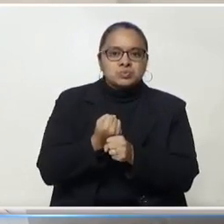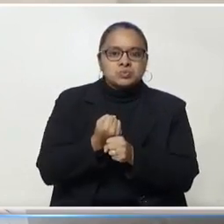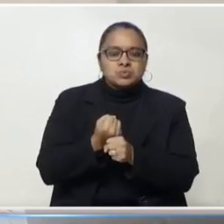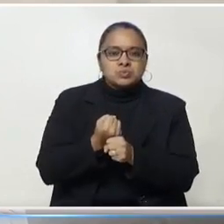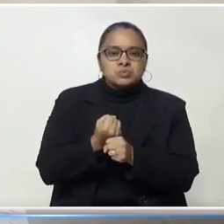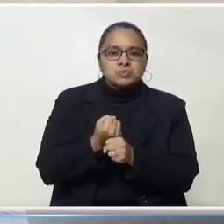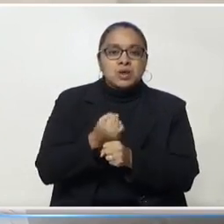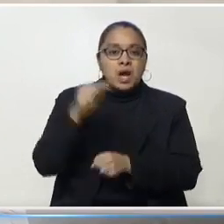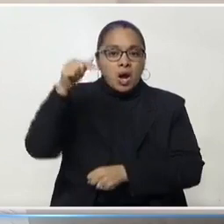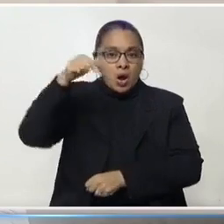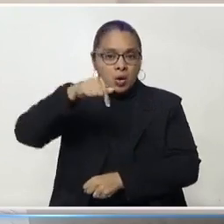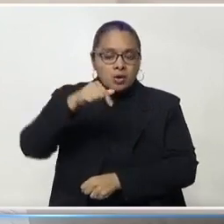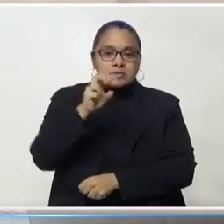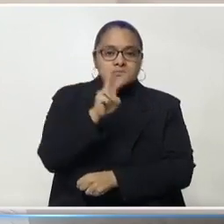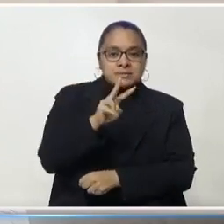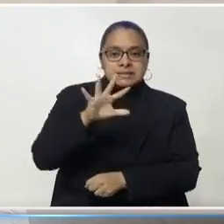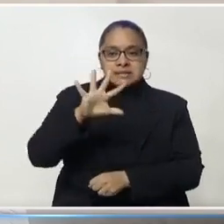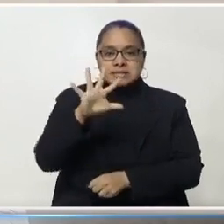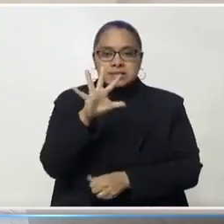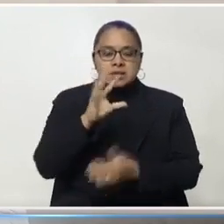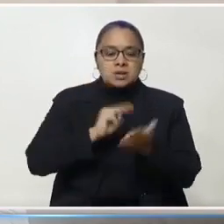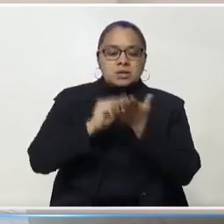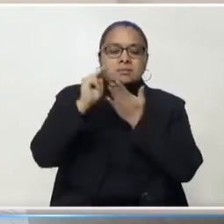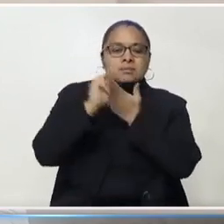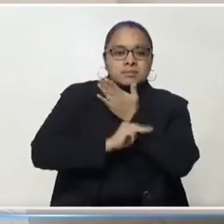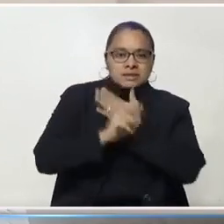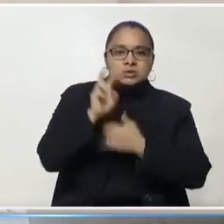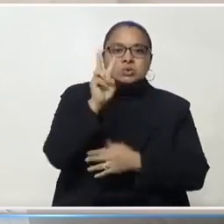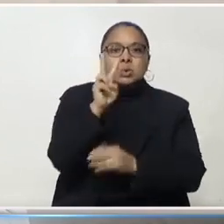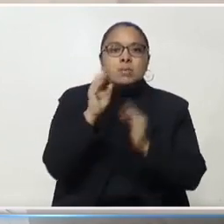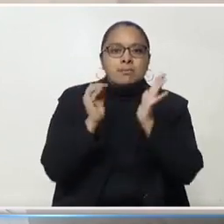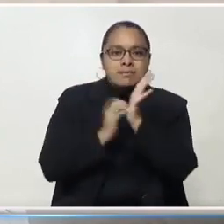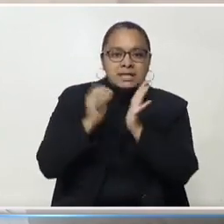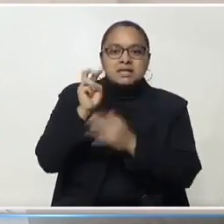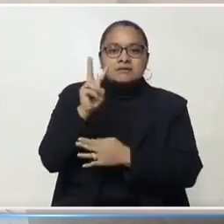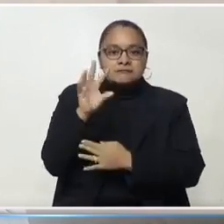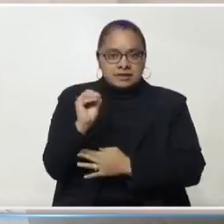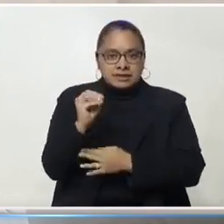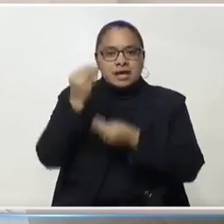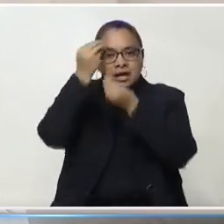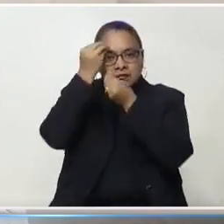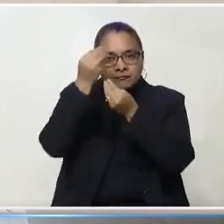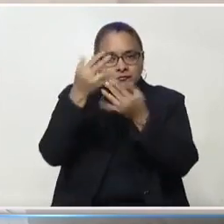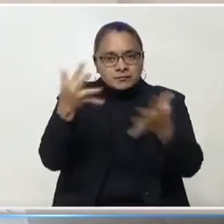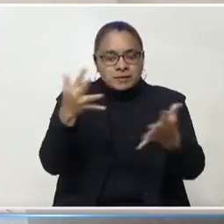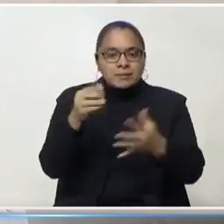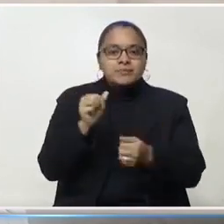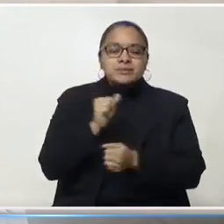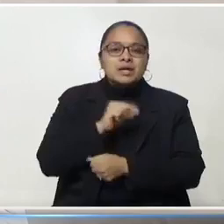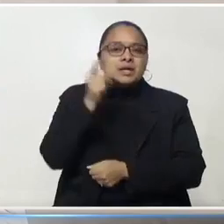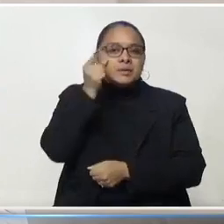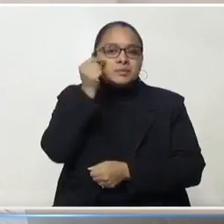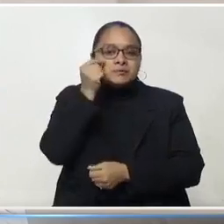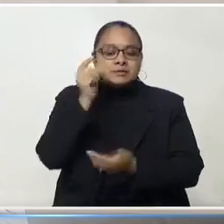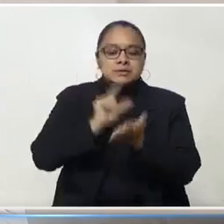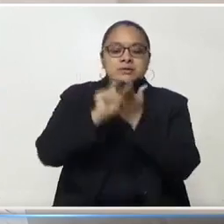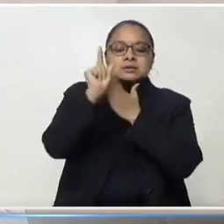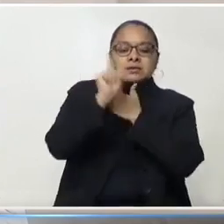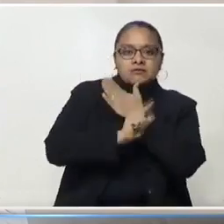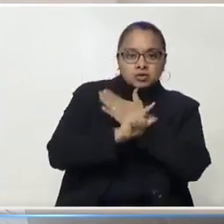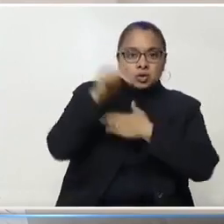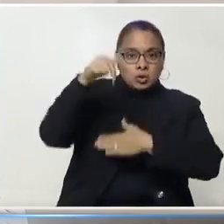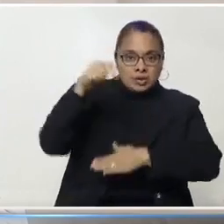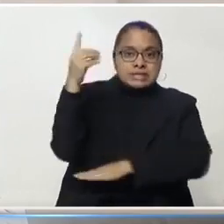Hoy, 25 de marzo de 2020, informamos que en las pruebas realizadas en el